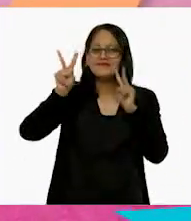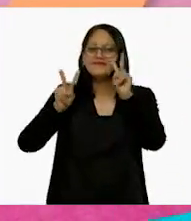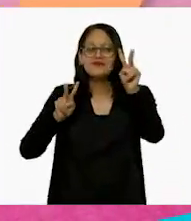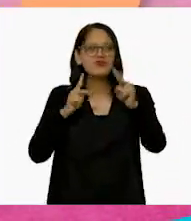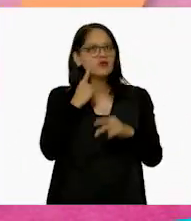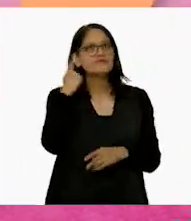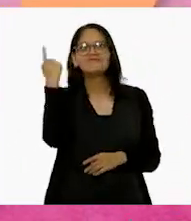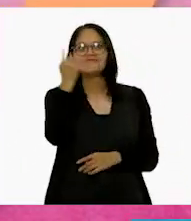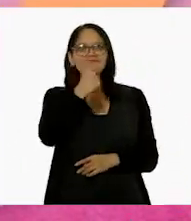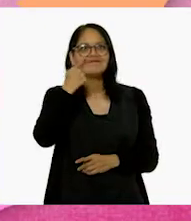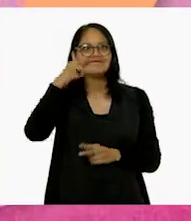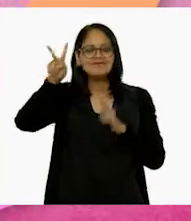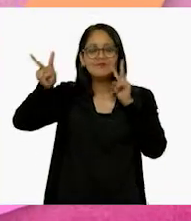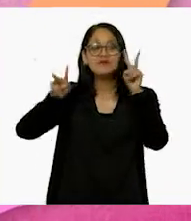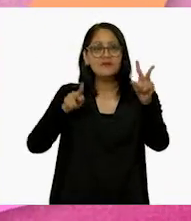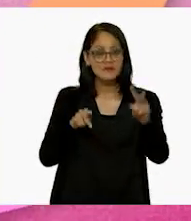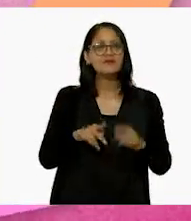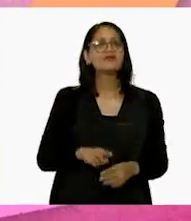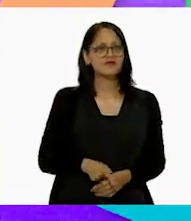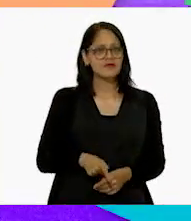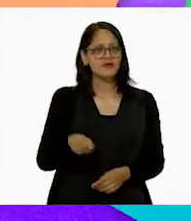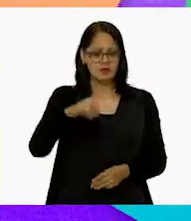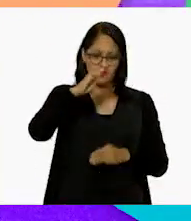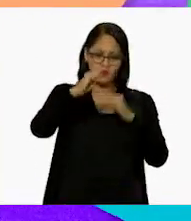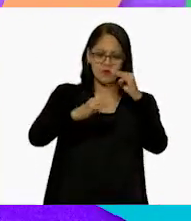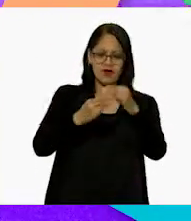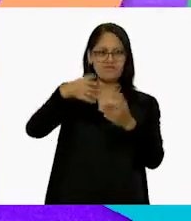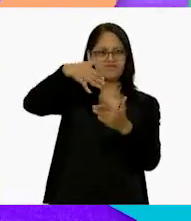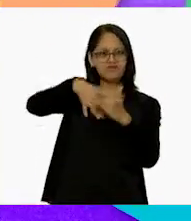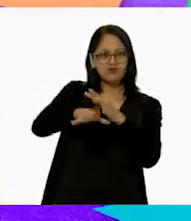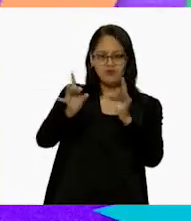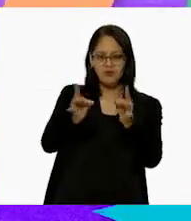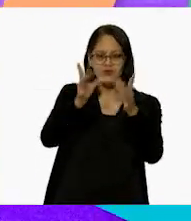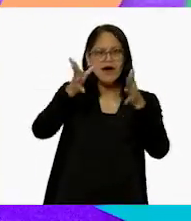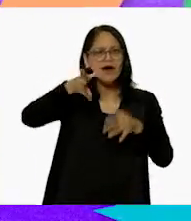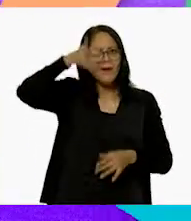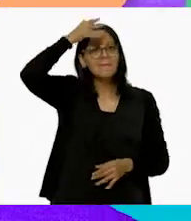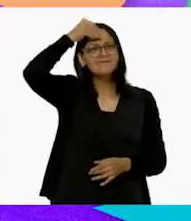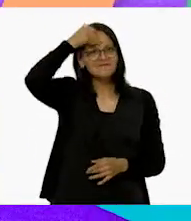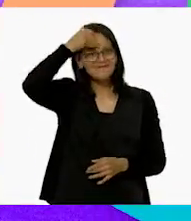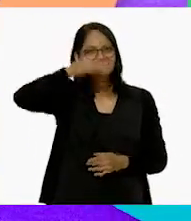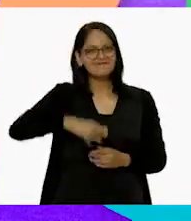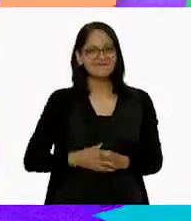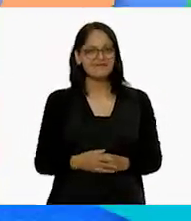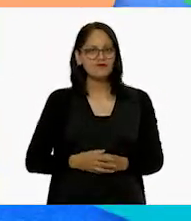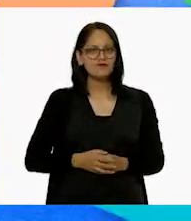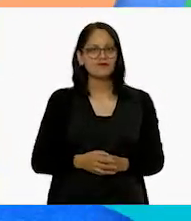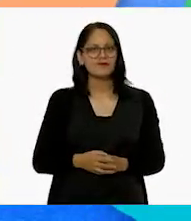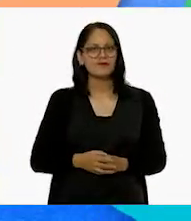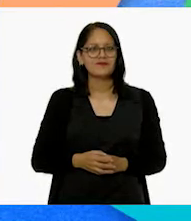ves, todo lo que ves, en este mundo mágico lo puedes aprender.